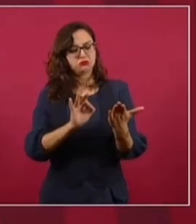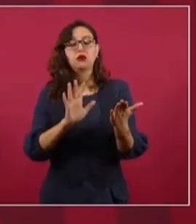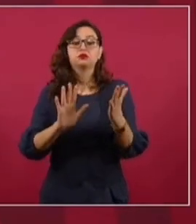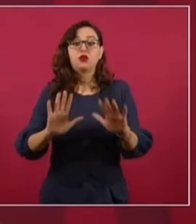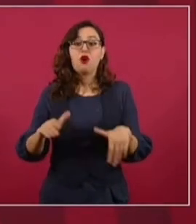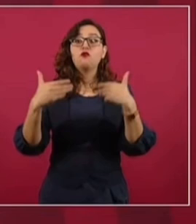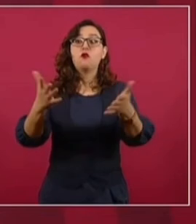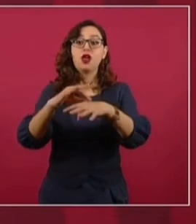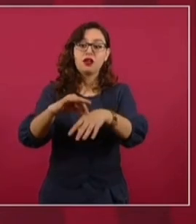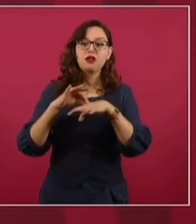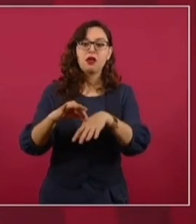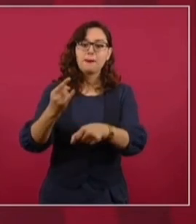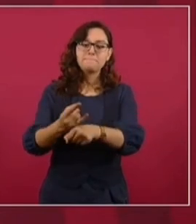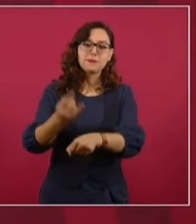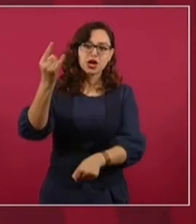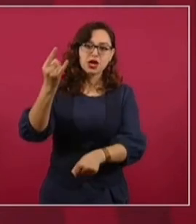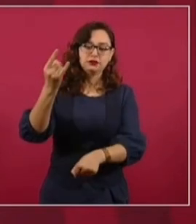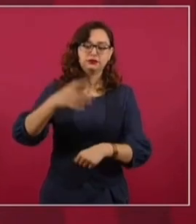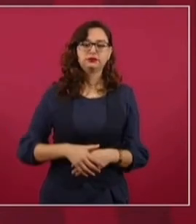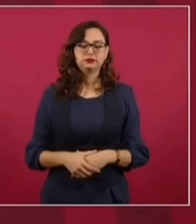Y en lo esencial, en lo fundamental.